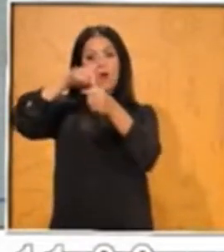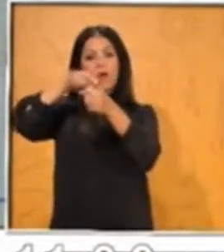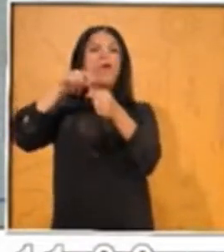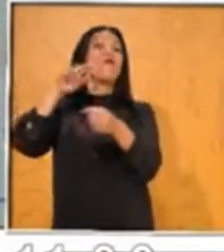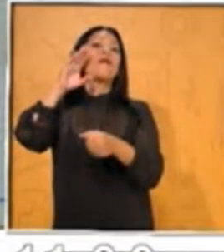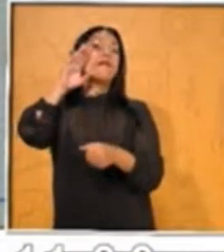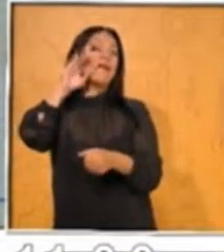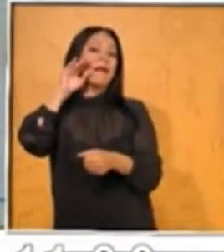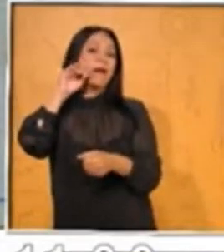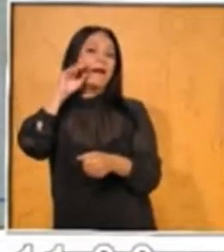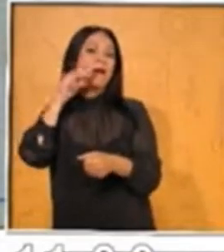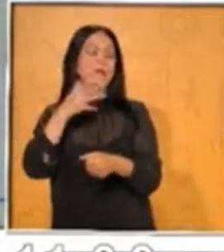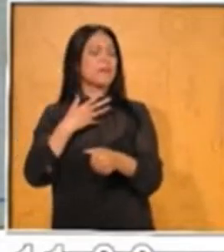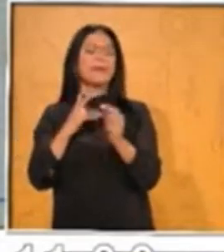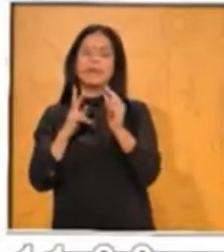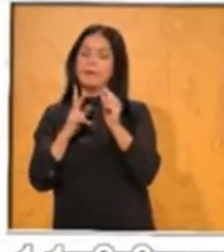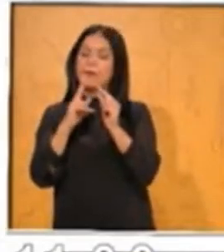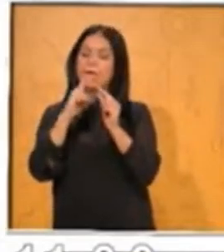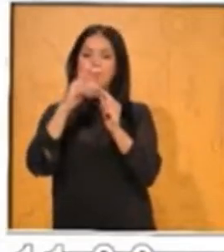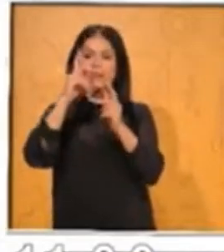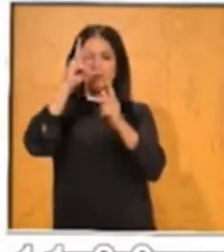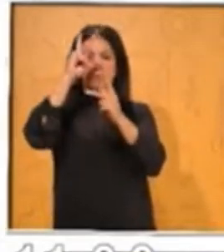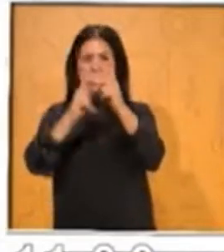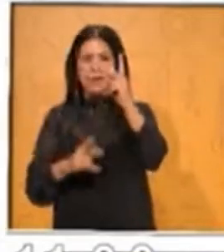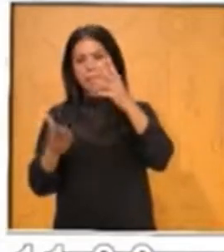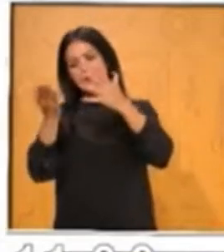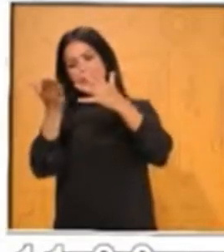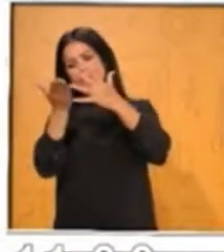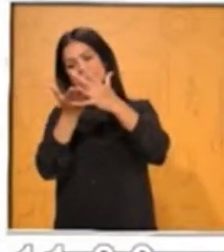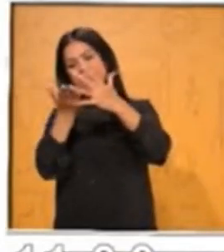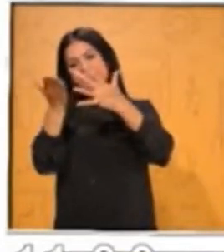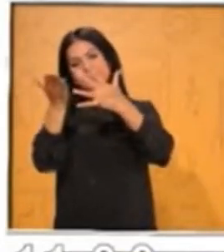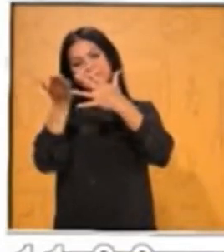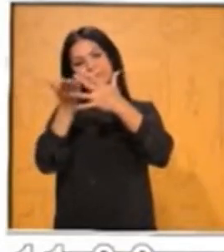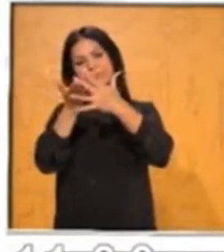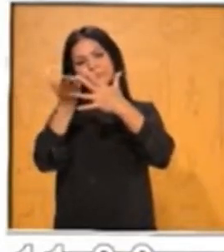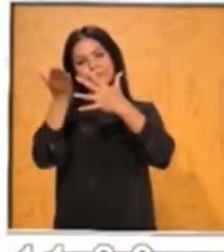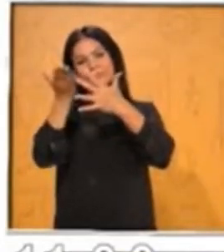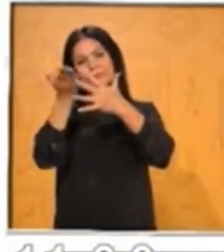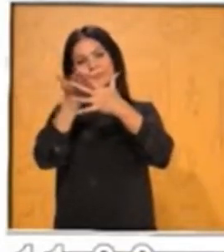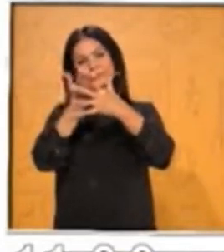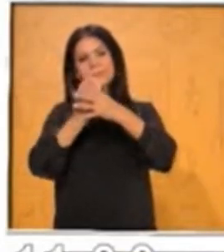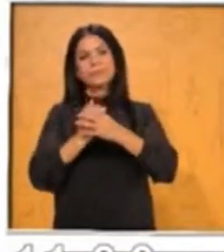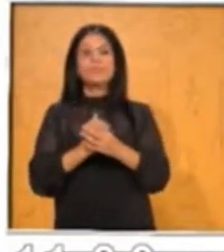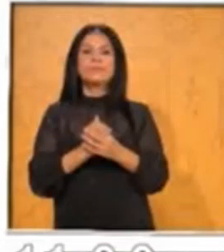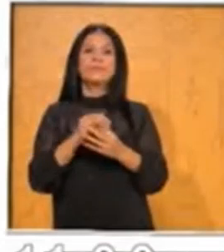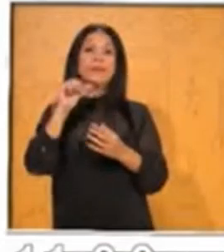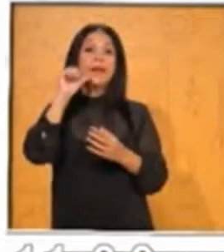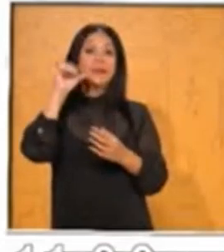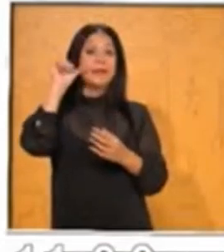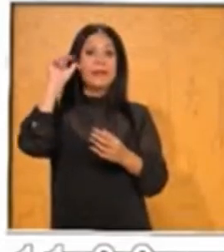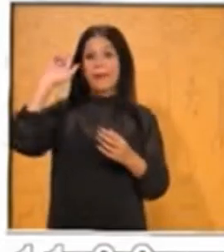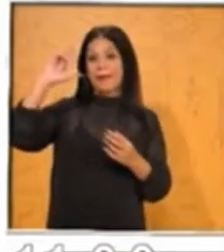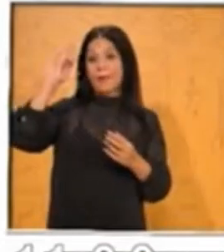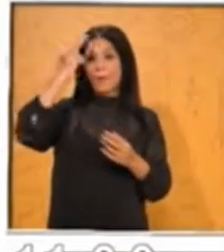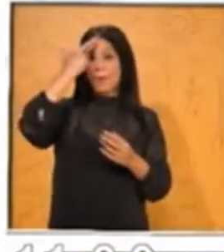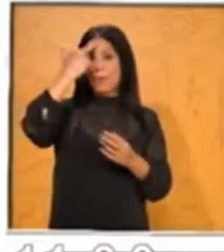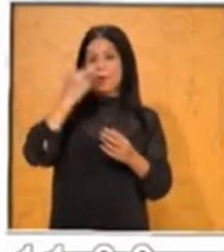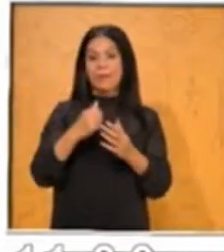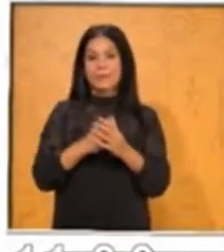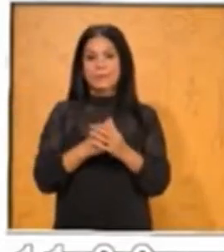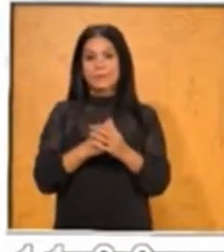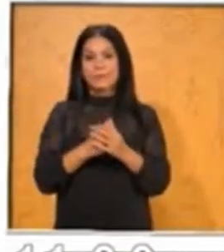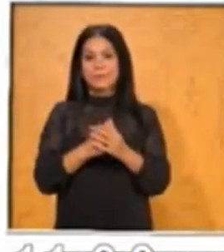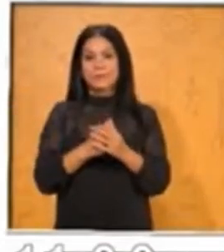cuartos y sus octavos. ¿Y el día de ayer recuerdan lo que hicimos? Ajá, hicimos